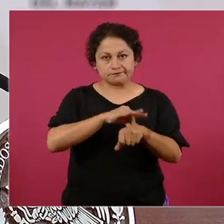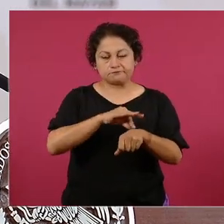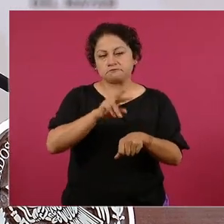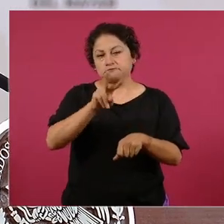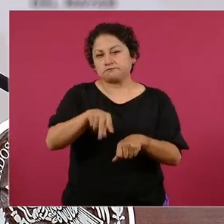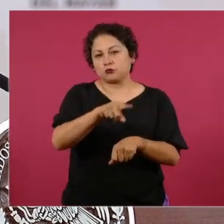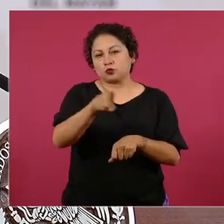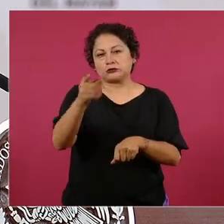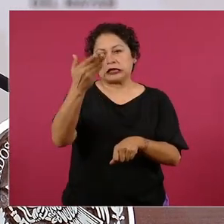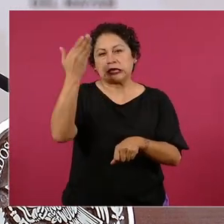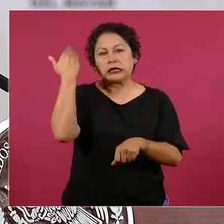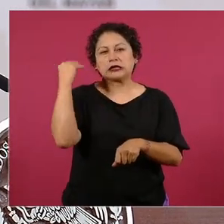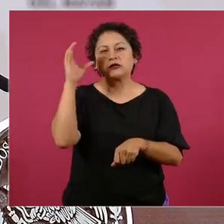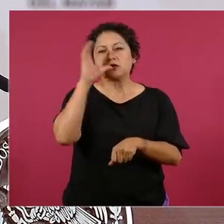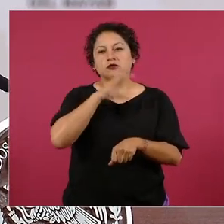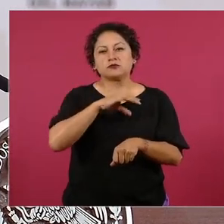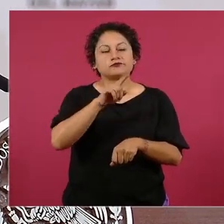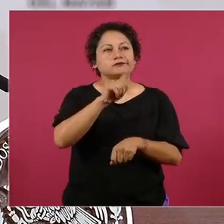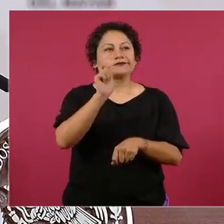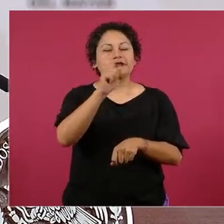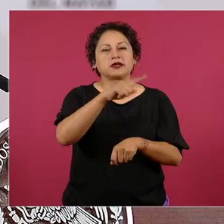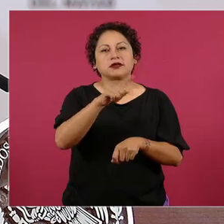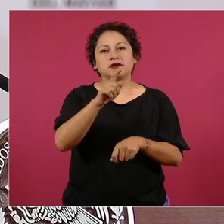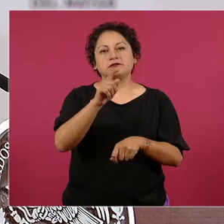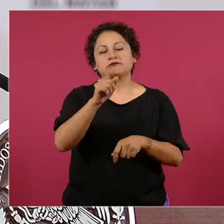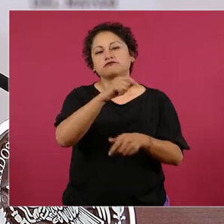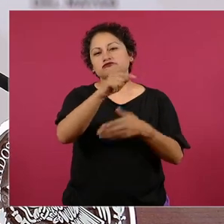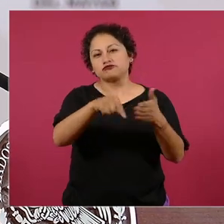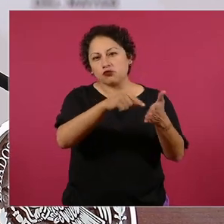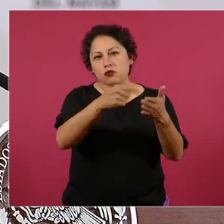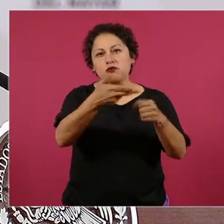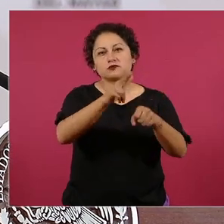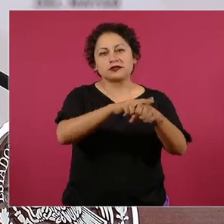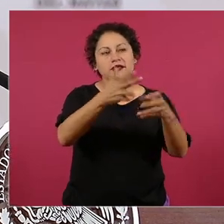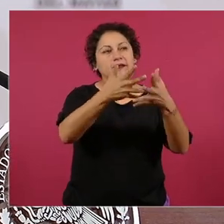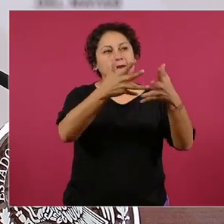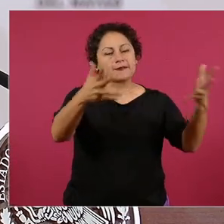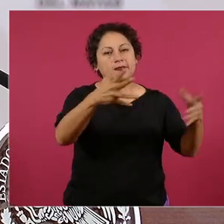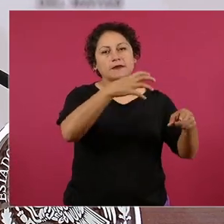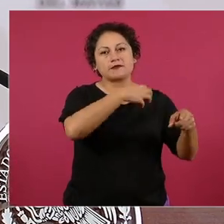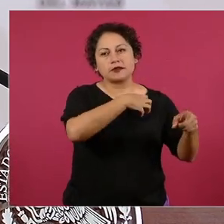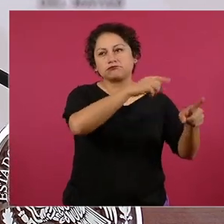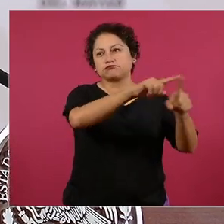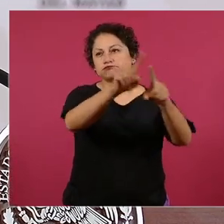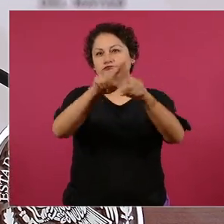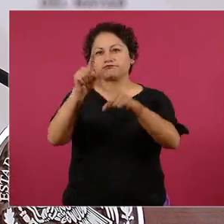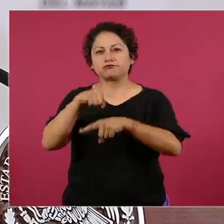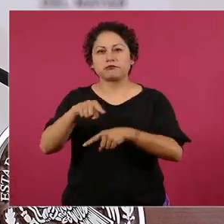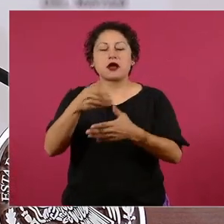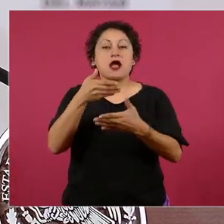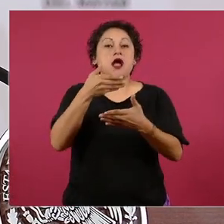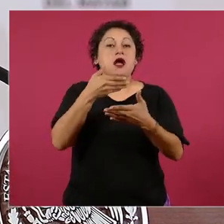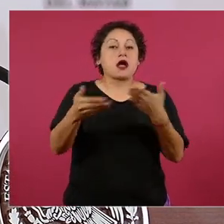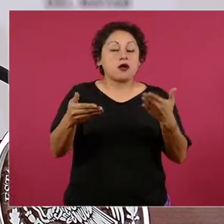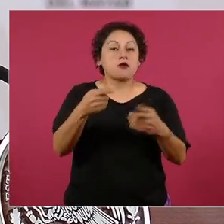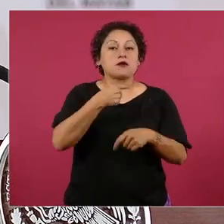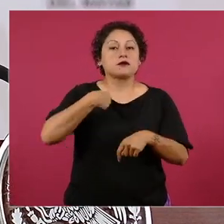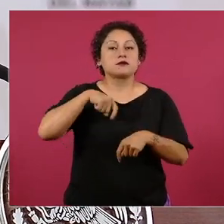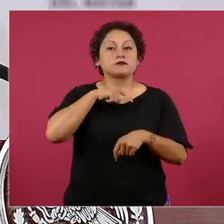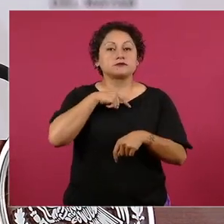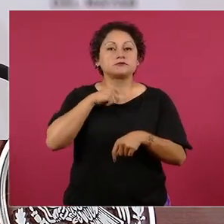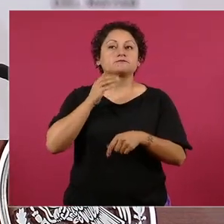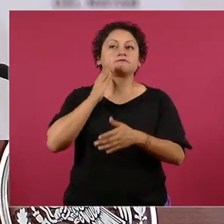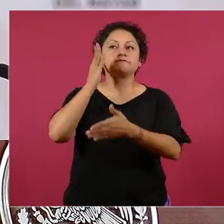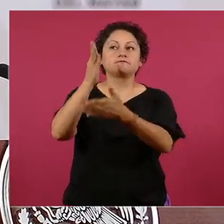hospitales urbanos más grandes, en las ciudades o en las capitales. Ahora estamos yendo a todos los centros de salud, los